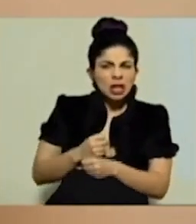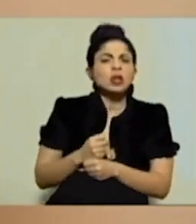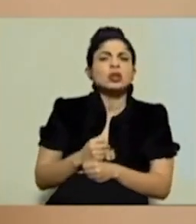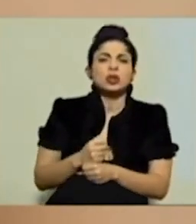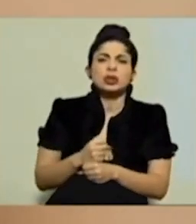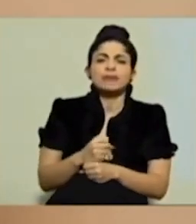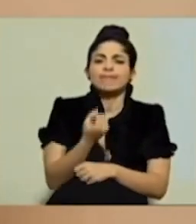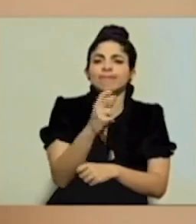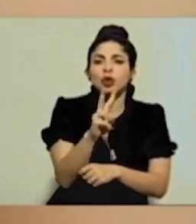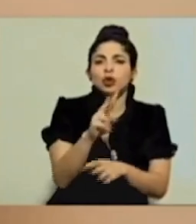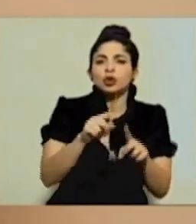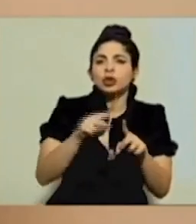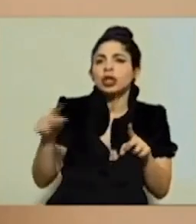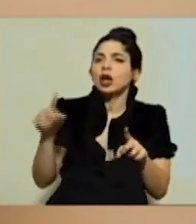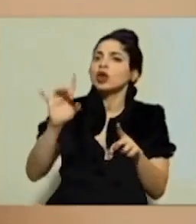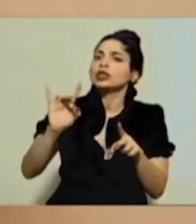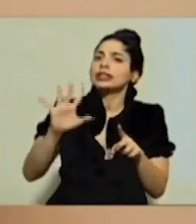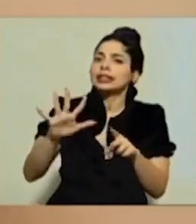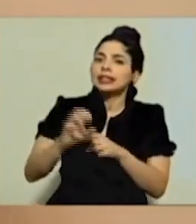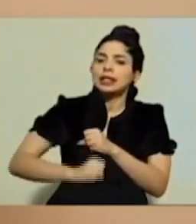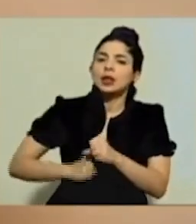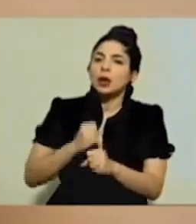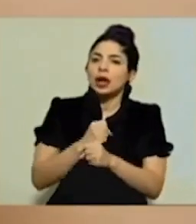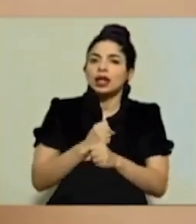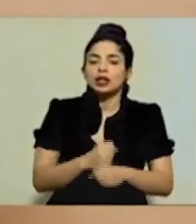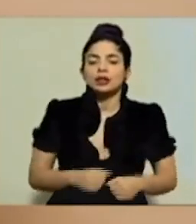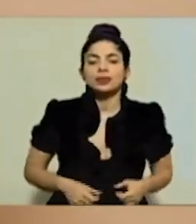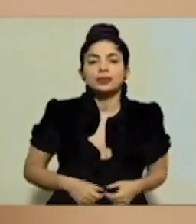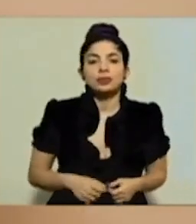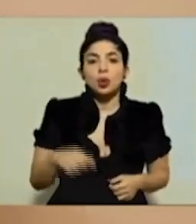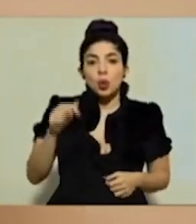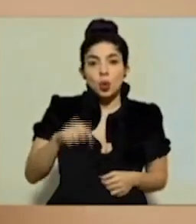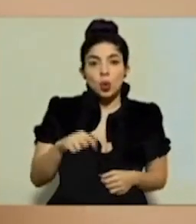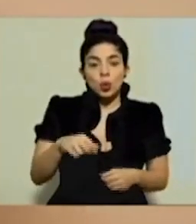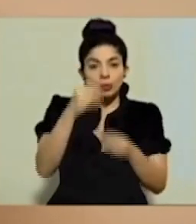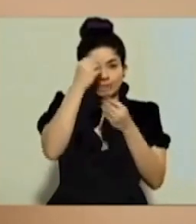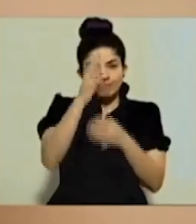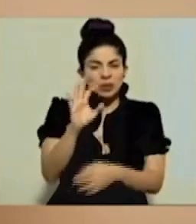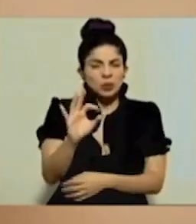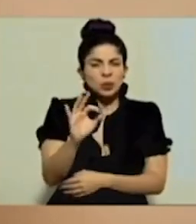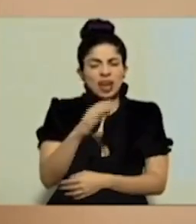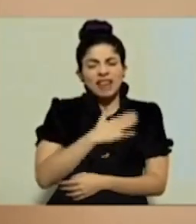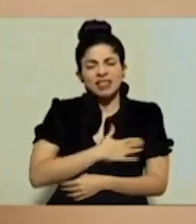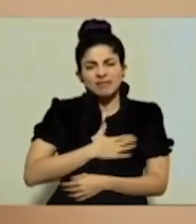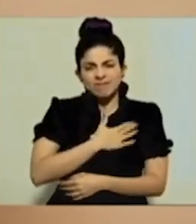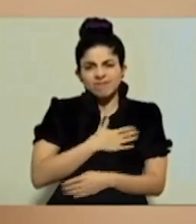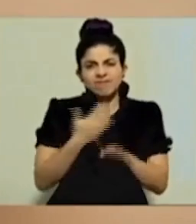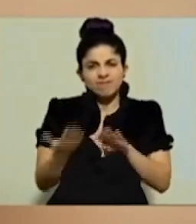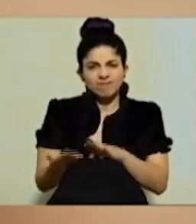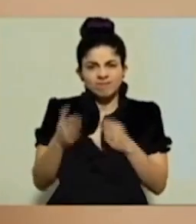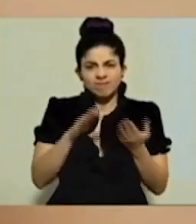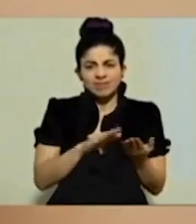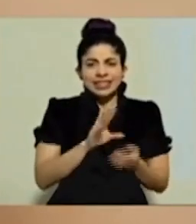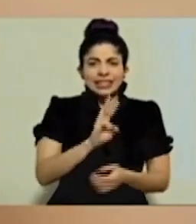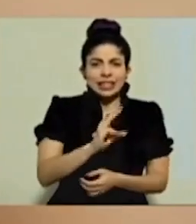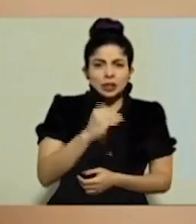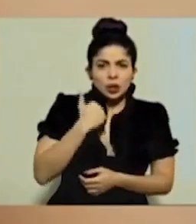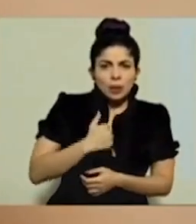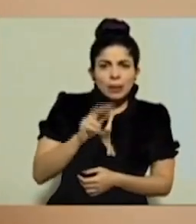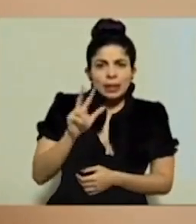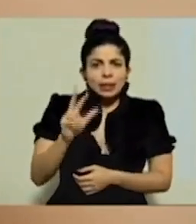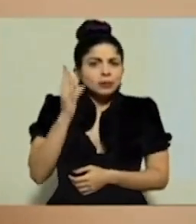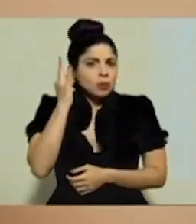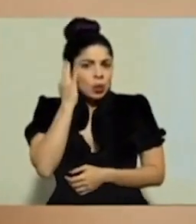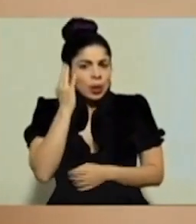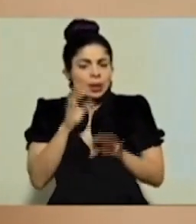desde los 12 a los 85 años. Para hoy se reportan 9 lamentables fallecimientos, 6 hombres y 3